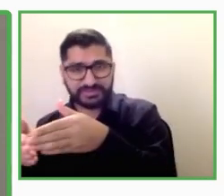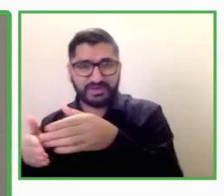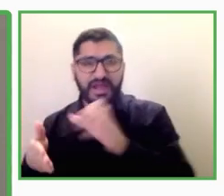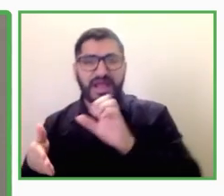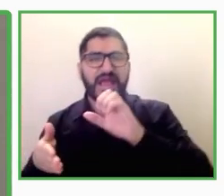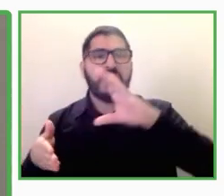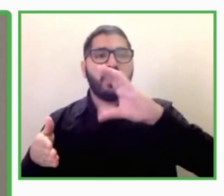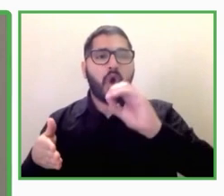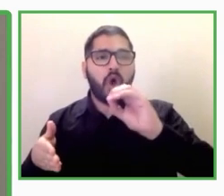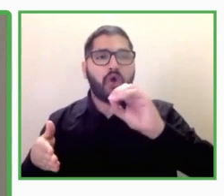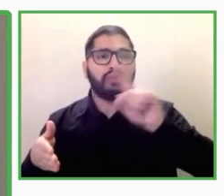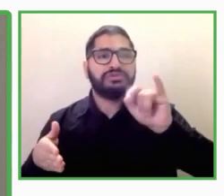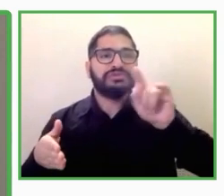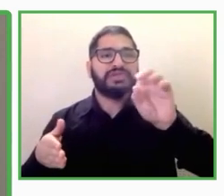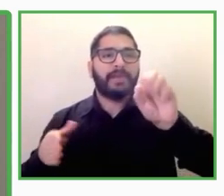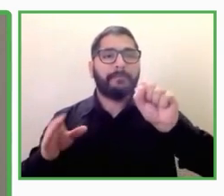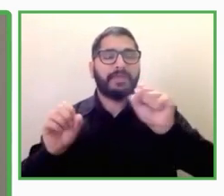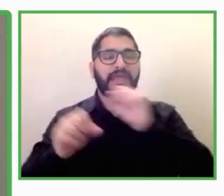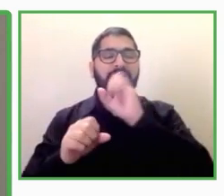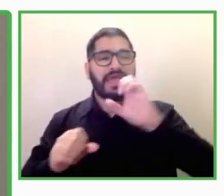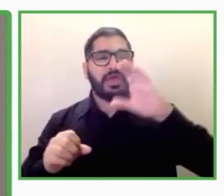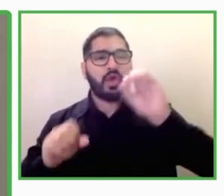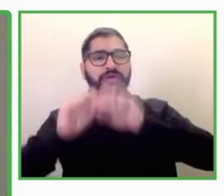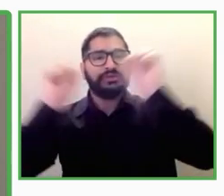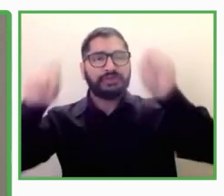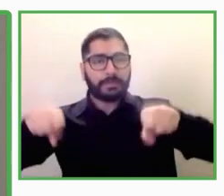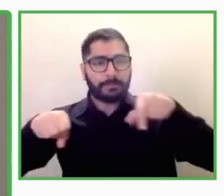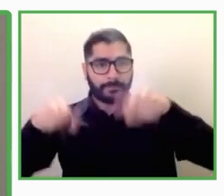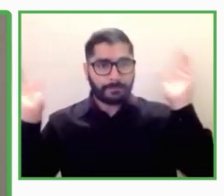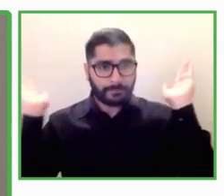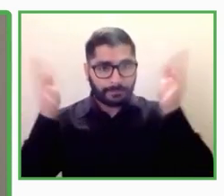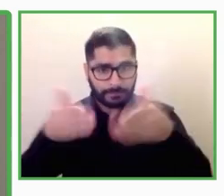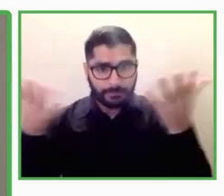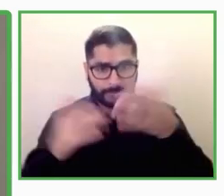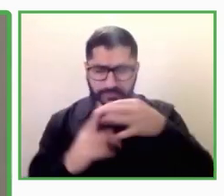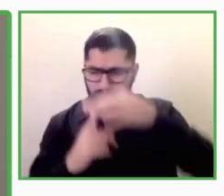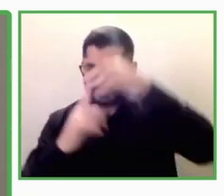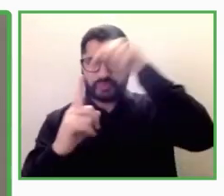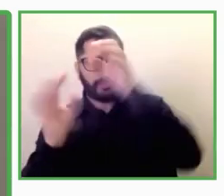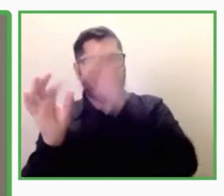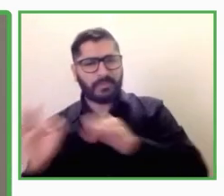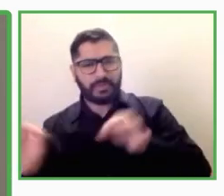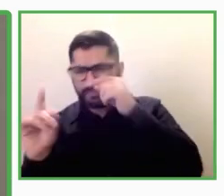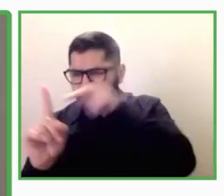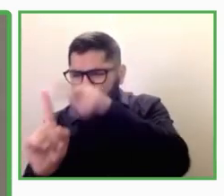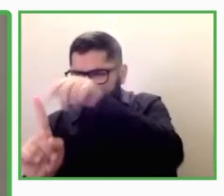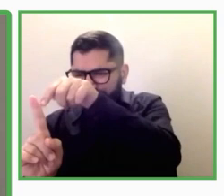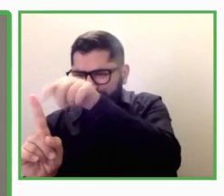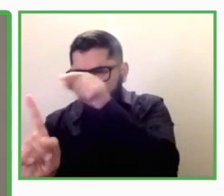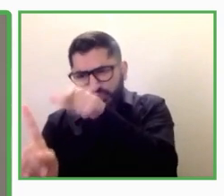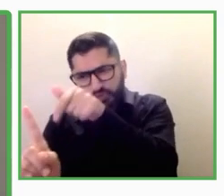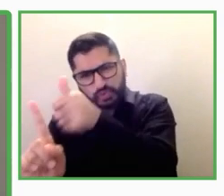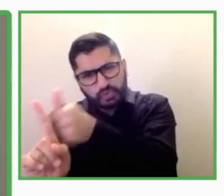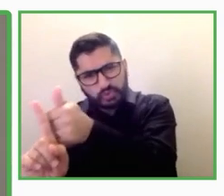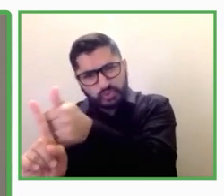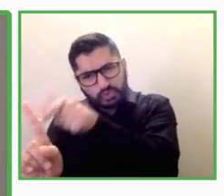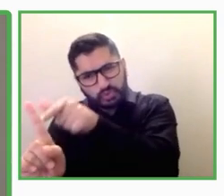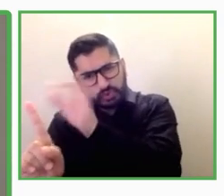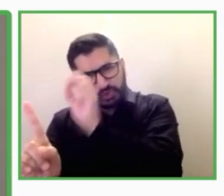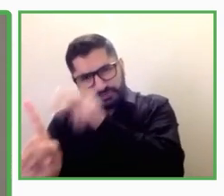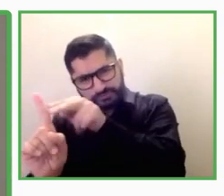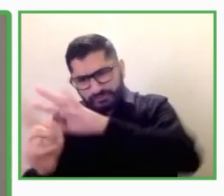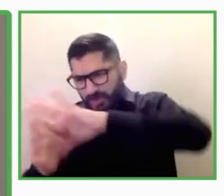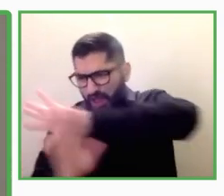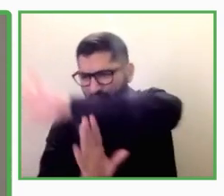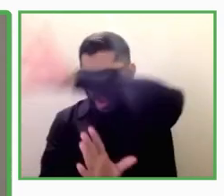en una parte de él, no vamos a conseguir tener verdaderamente un impacto estructural. Bueno, en este sentido me